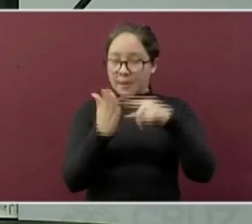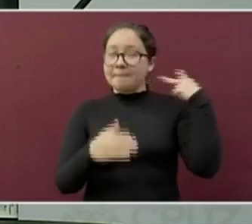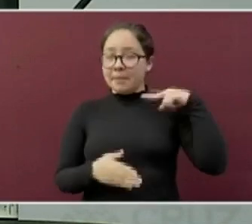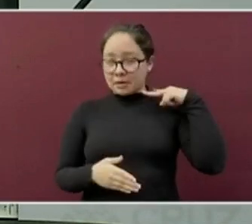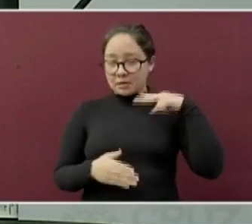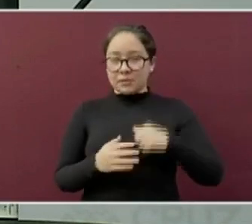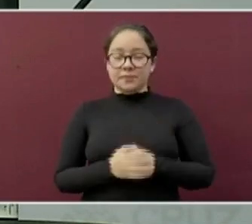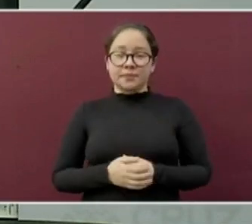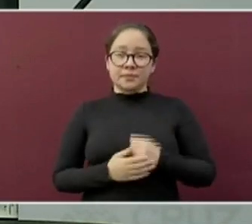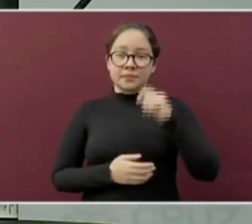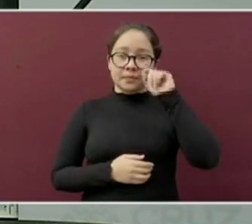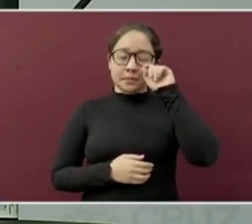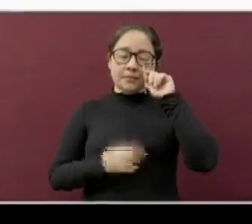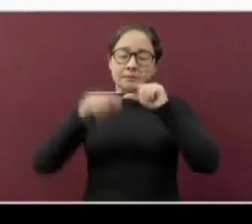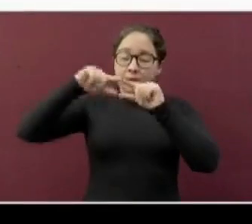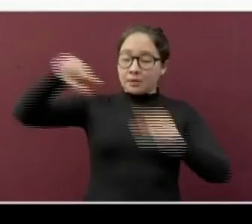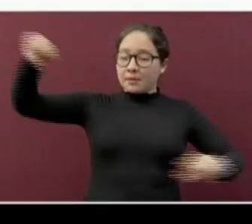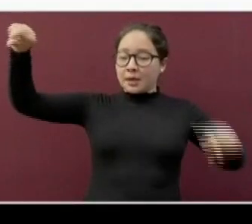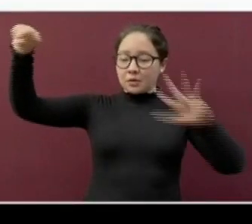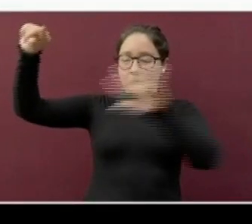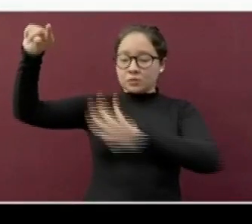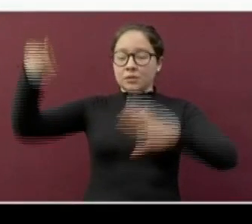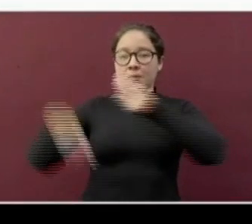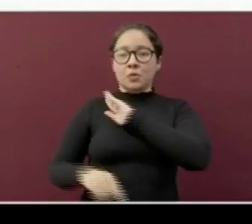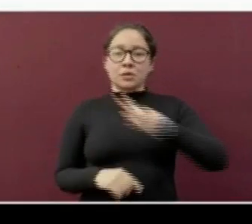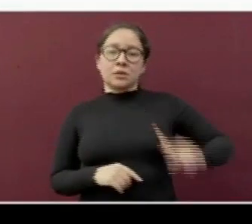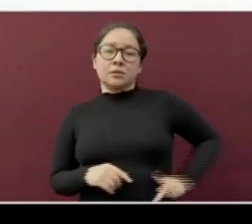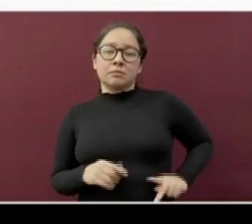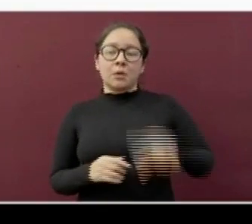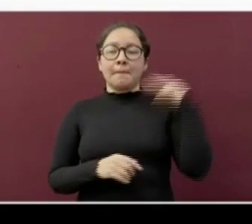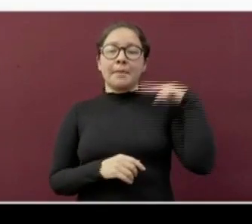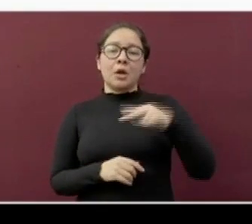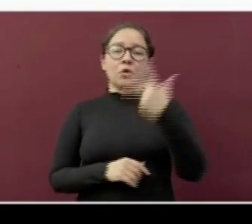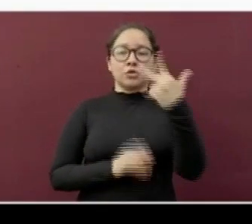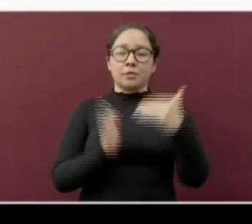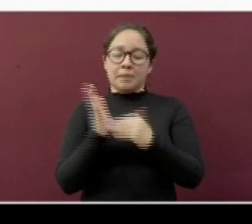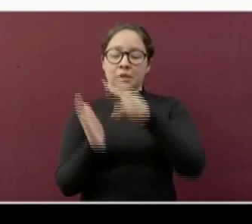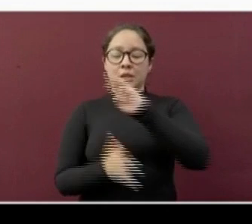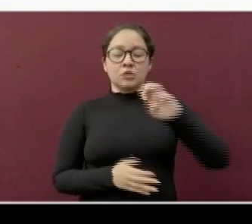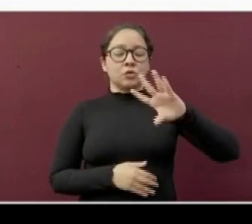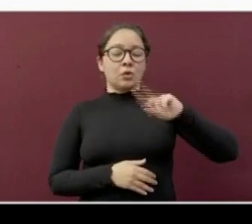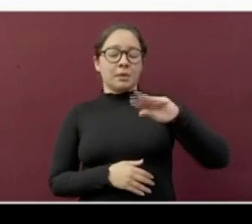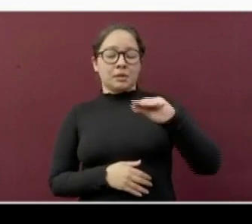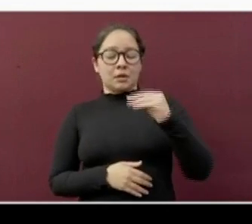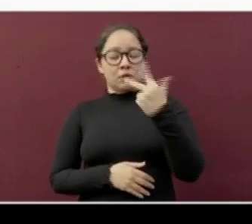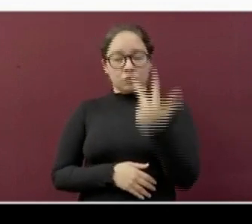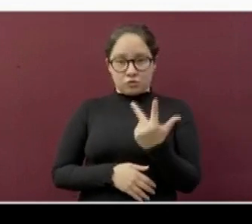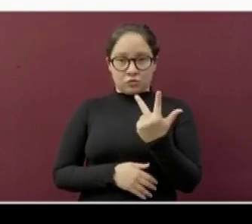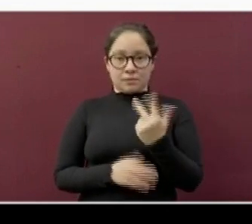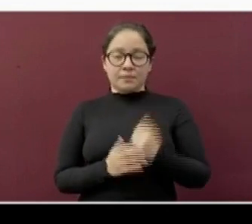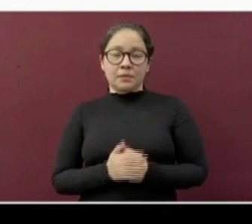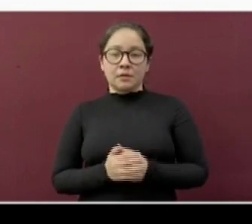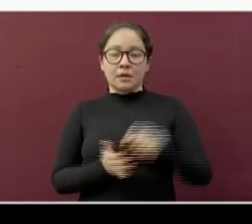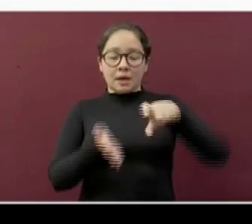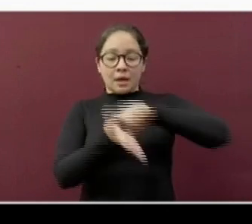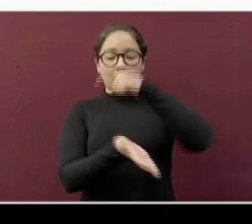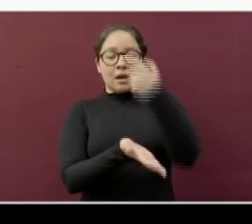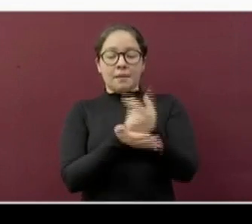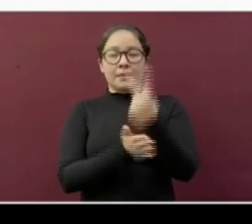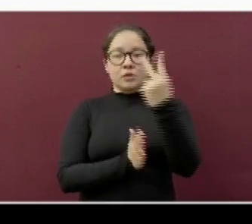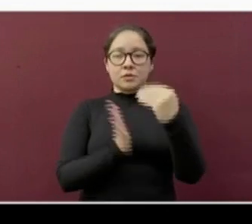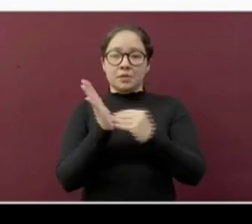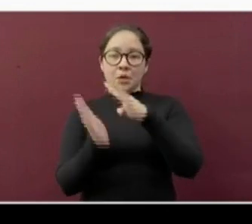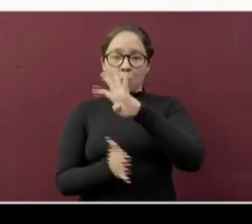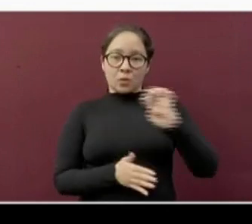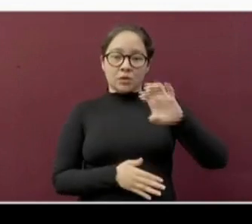estado. En el centro, Veracruz registra 8,398 casos positivos. Jalapa, 2